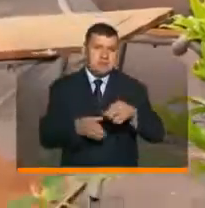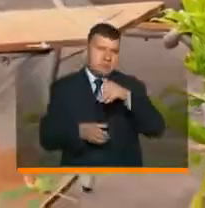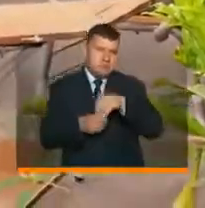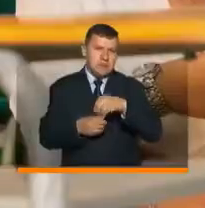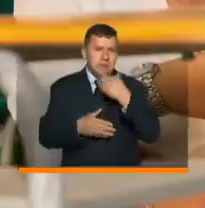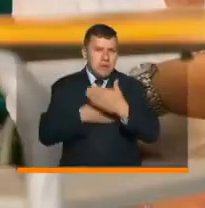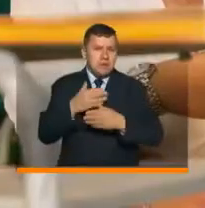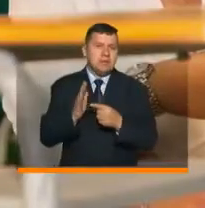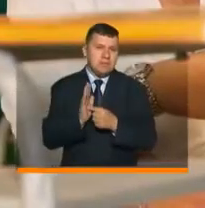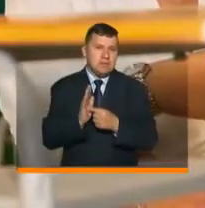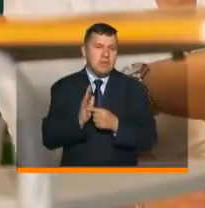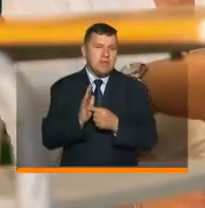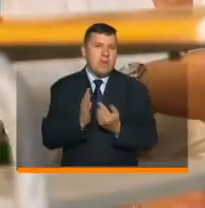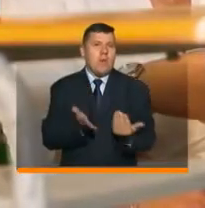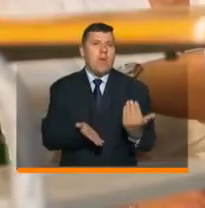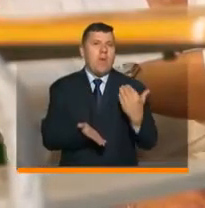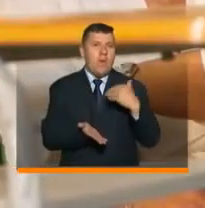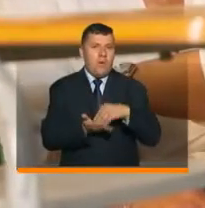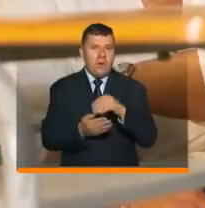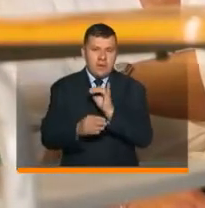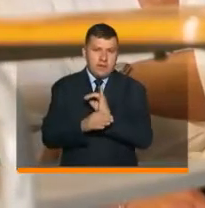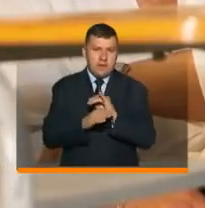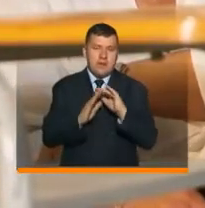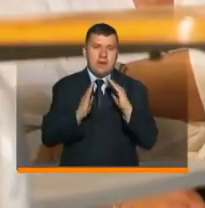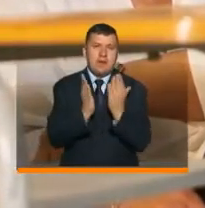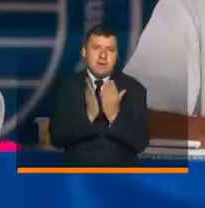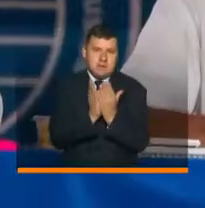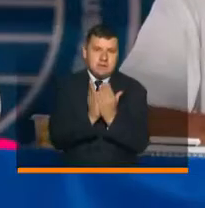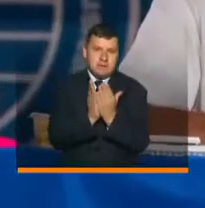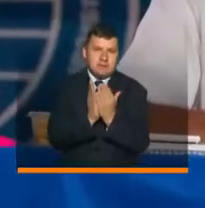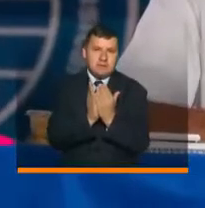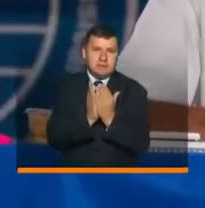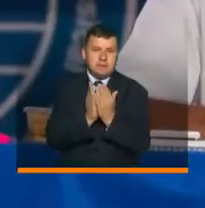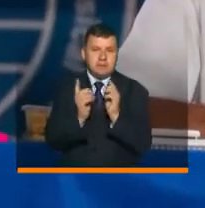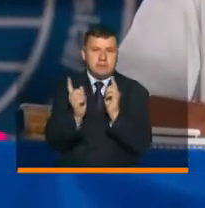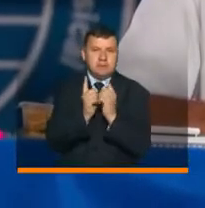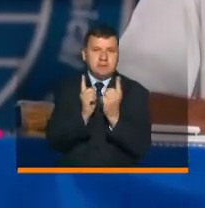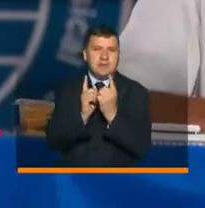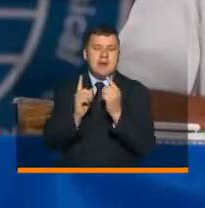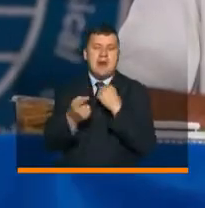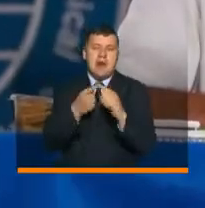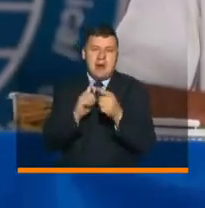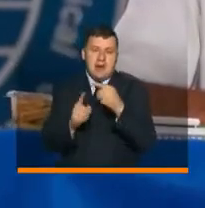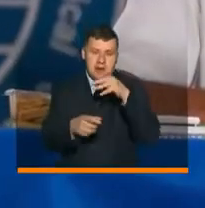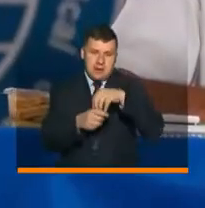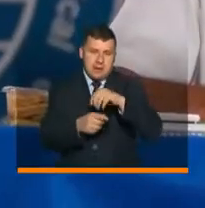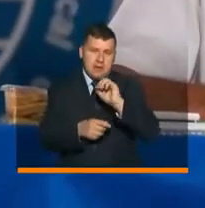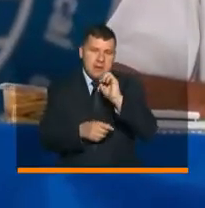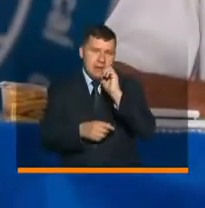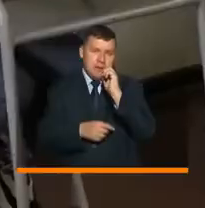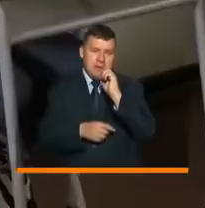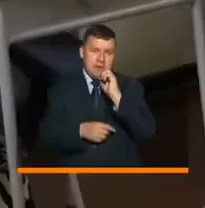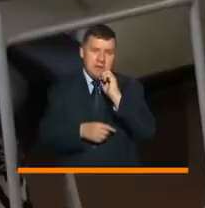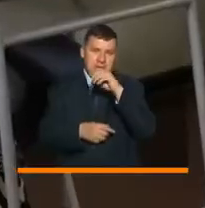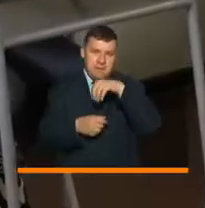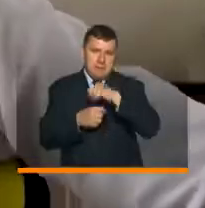manera gradual, puedan volver a sus instituciones educativas y hacer ese reencuentro con sus amigos y con sus maestros.